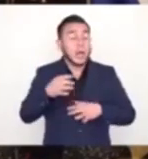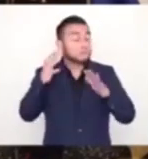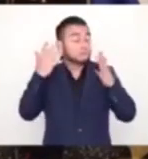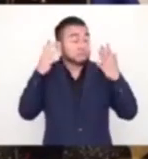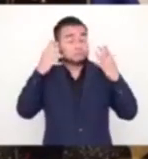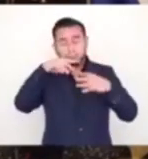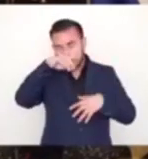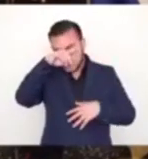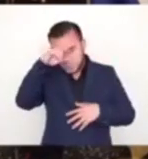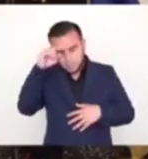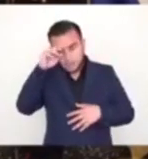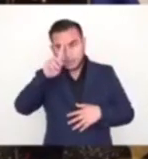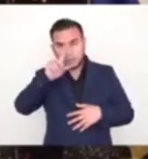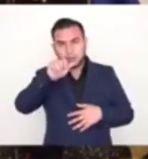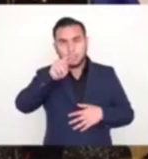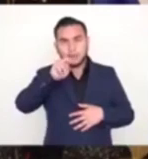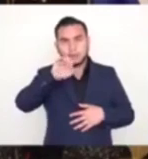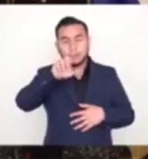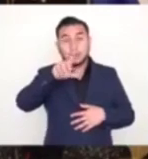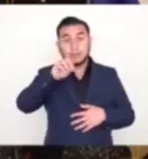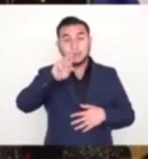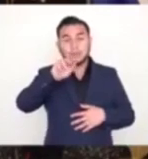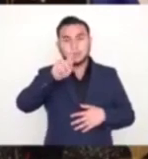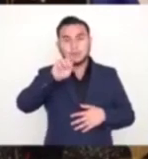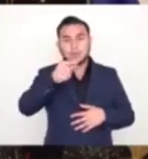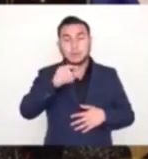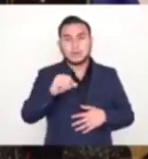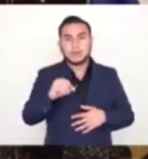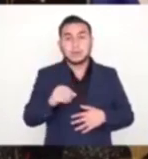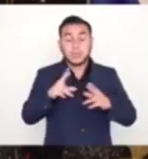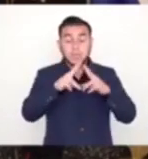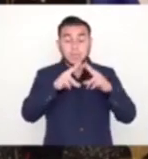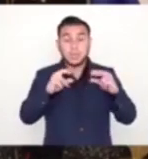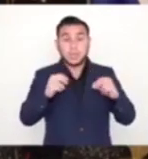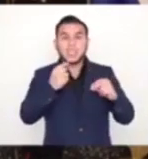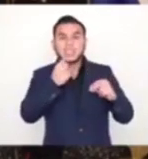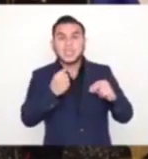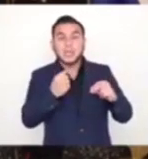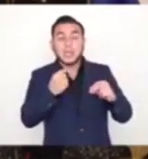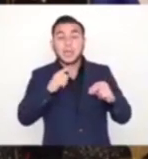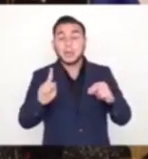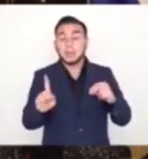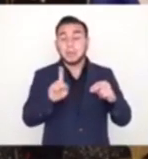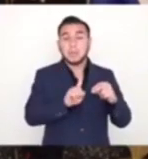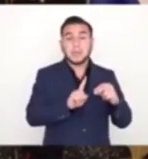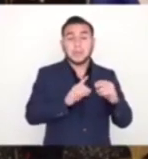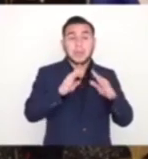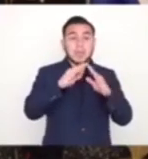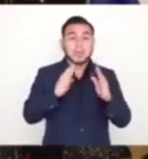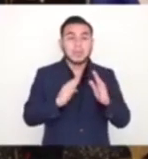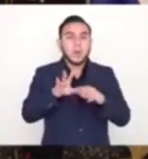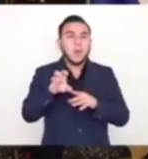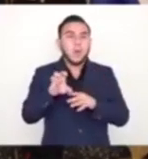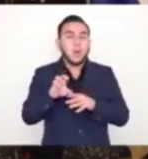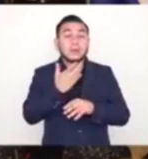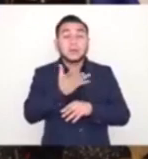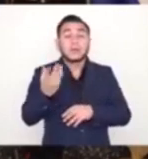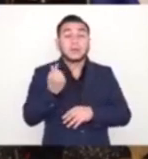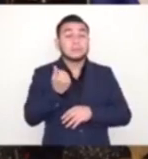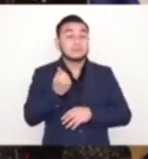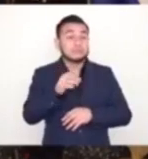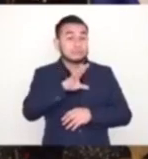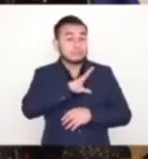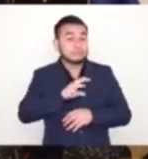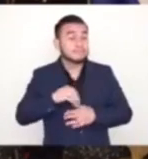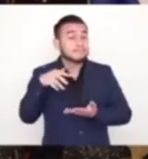excelente democracia de Nicaragua, donde le dan asilo a los delincuentes que tienen seis órdenes de captura, no por cuestiones políticas, sino por robarse el dinero de los salvadoreños. Y